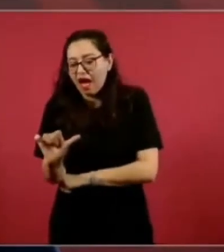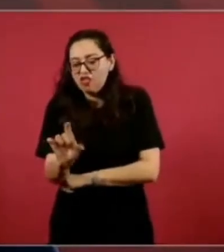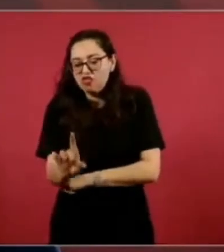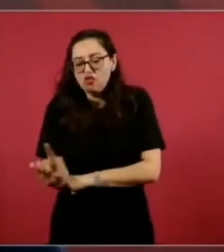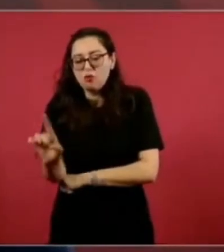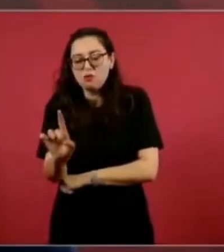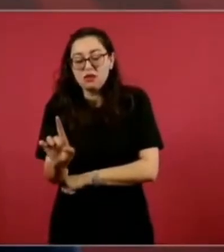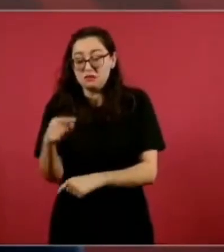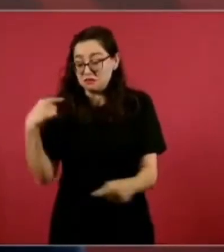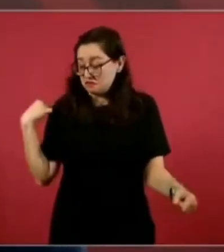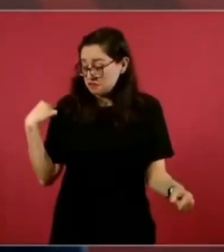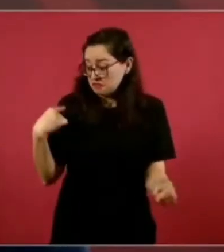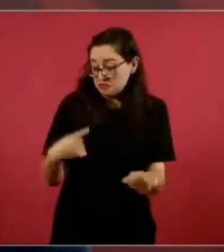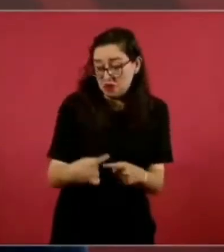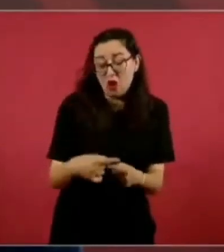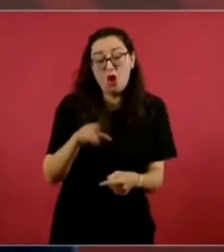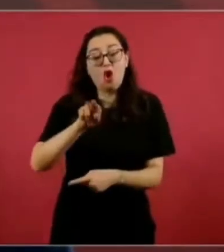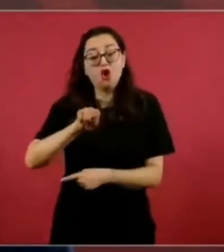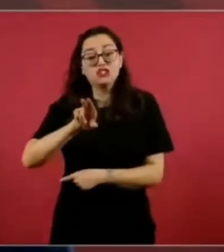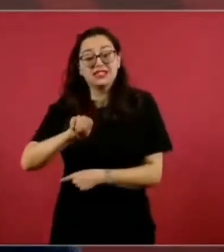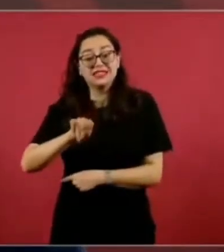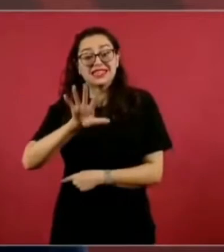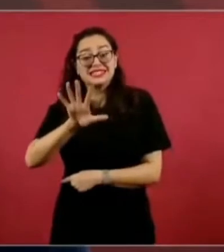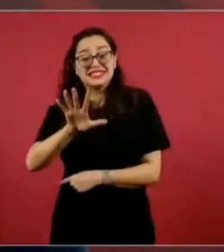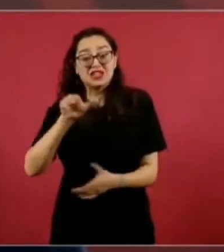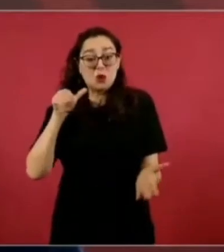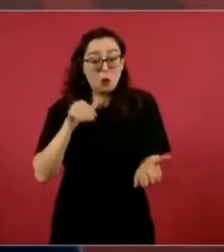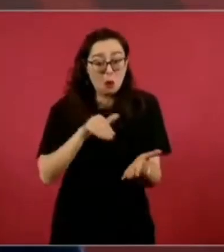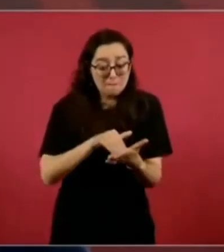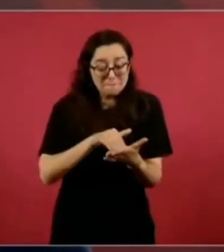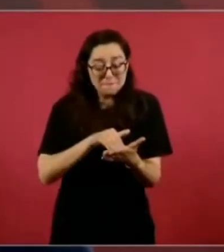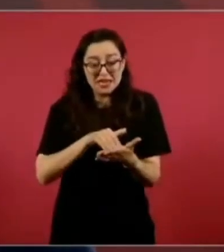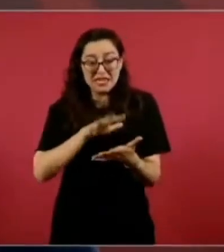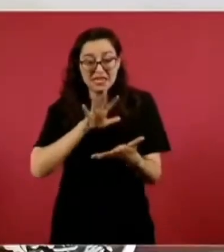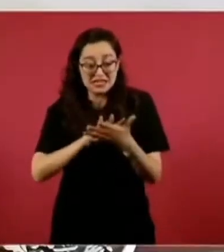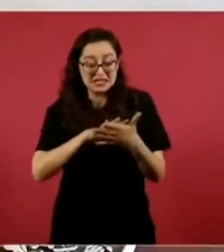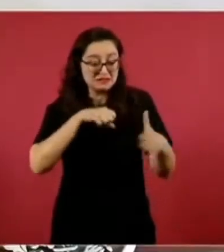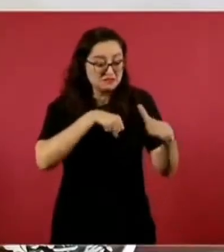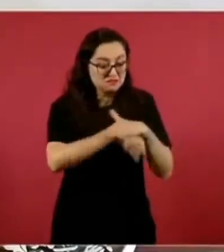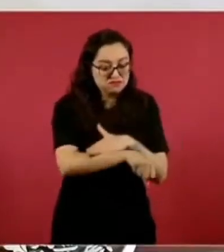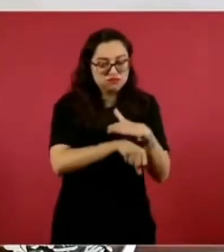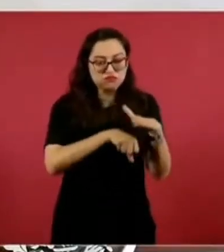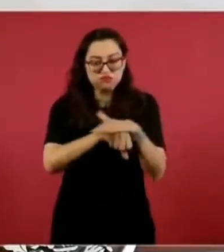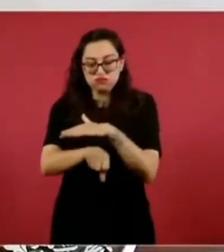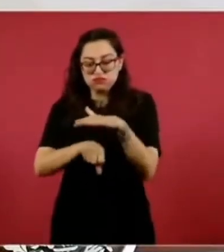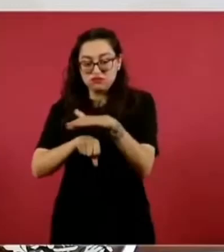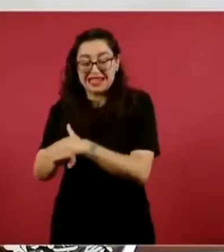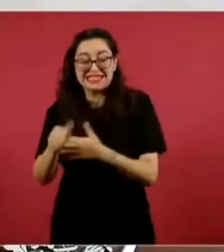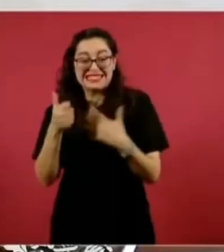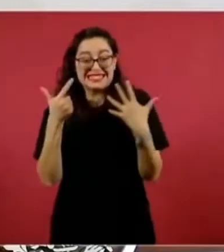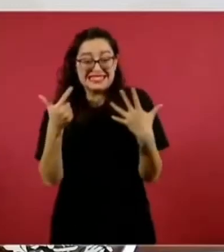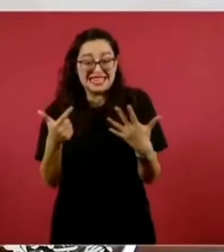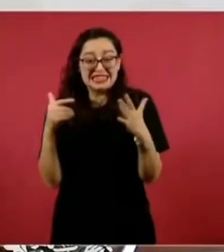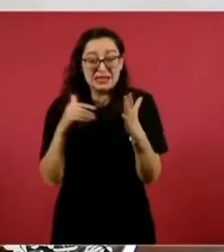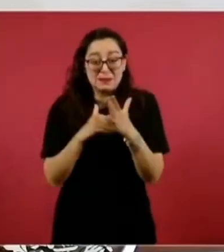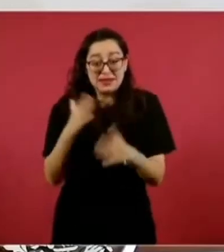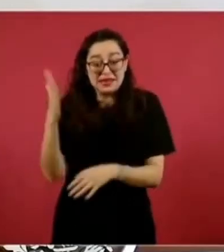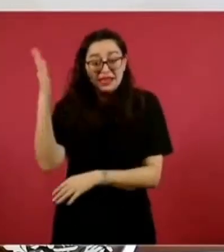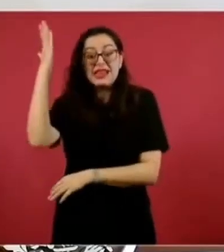mil detenciones, de las cuales 7 mil 500 son objetivos prioritarios